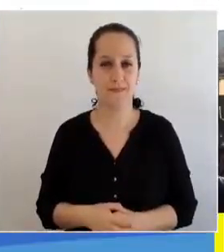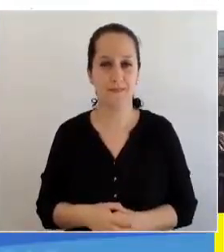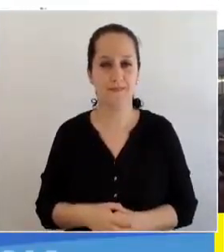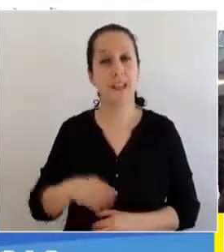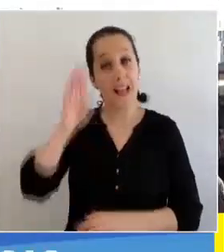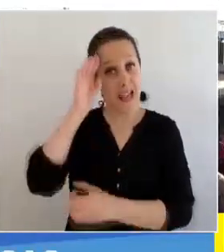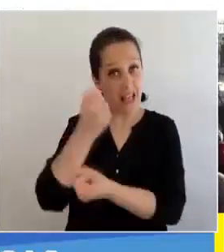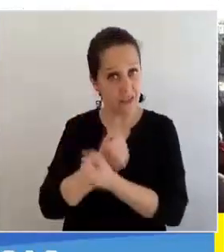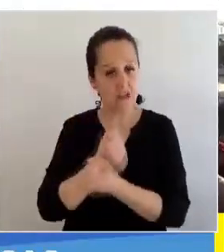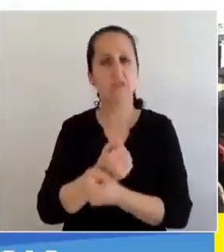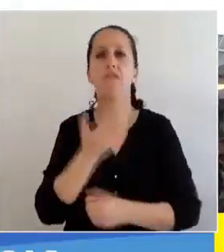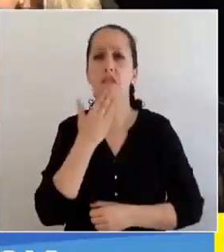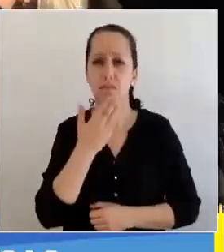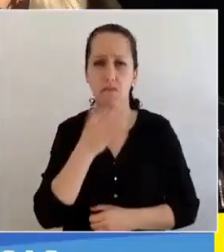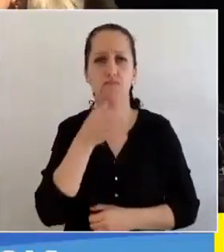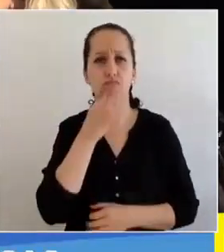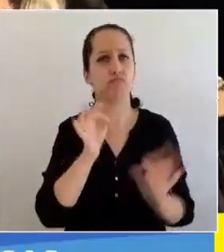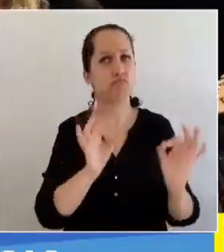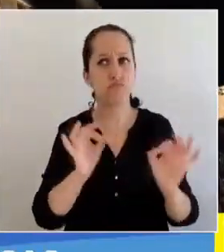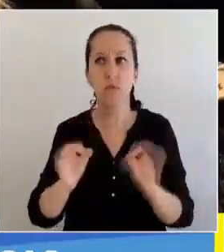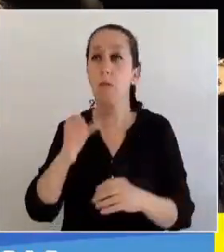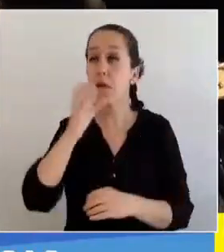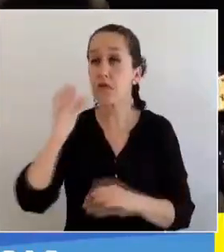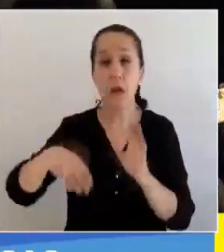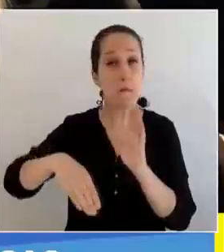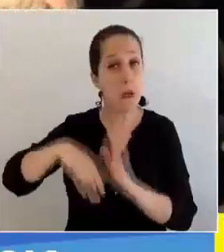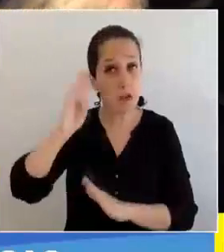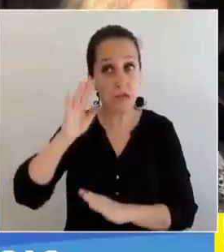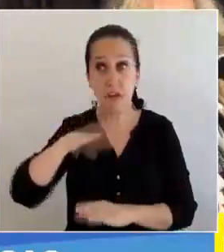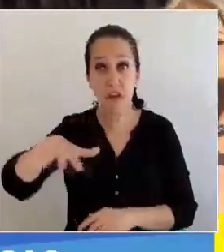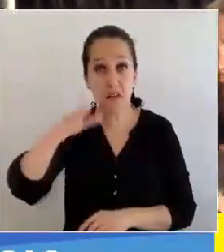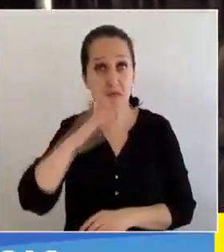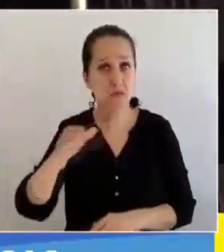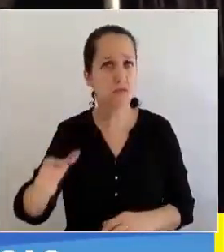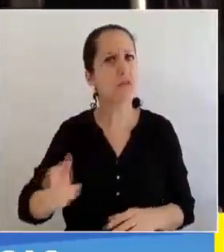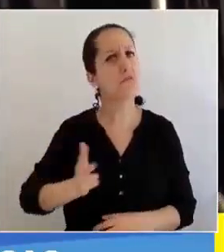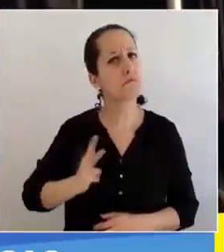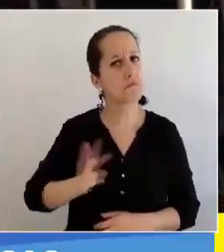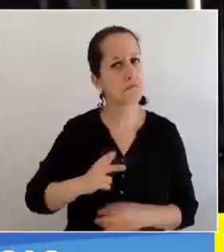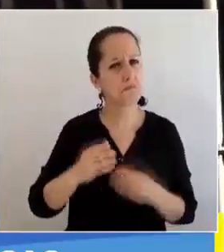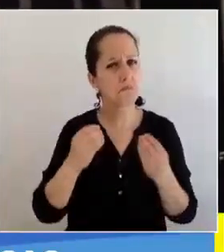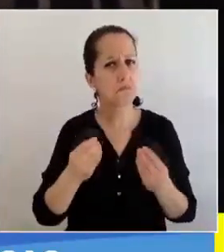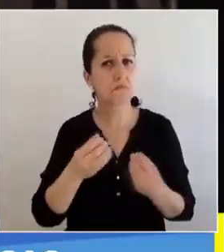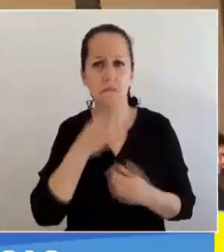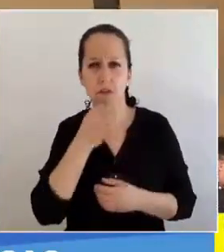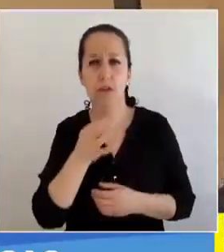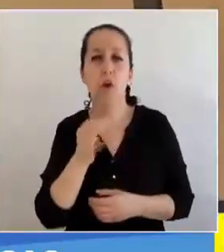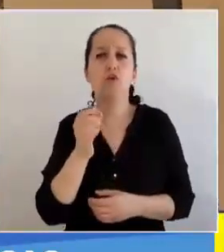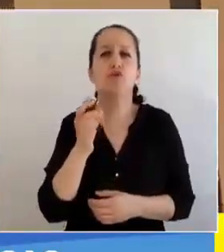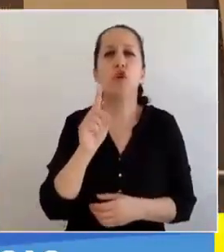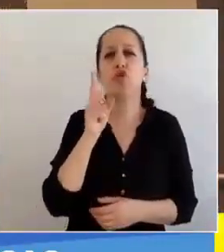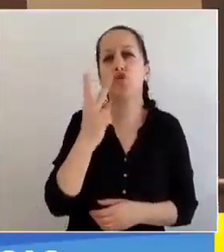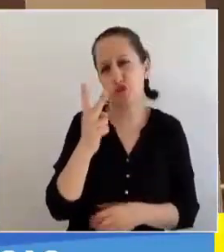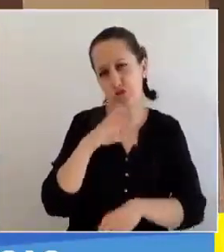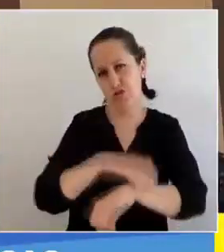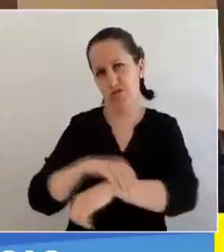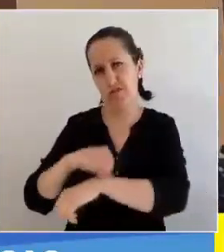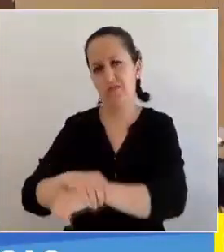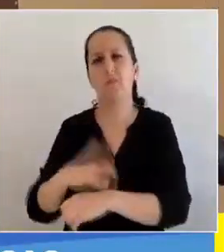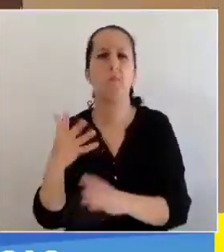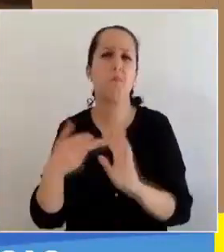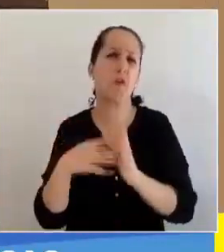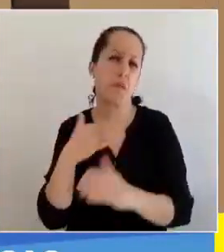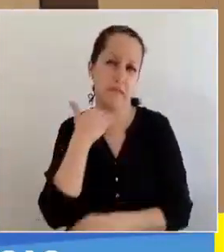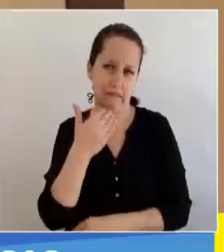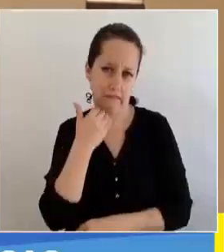Desde carabineros también destacaron el comportamiento de la gran mayoría de las y los asistentes, señalando que solo hubo dos detenidos